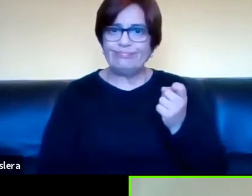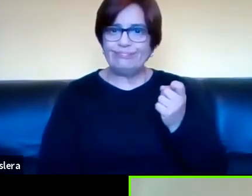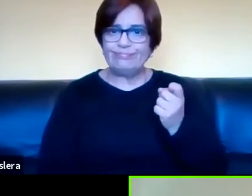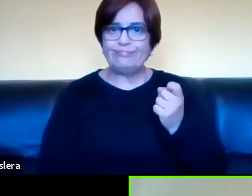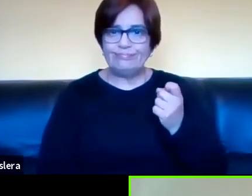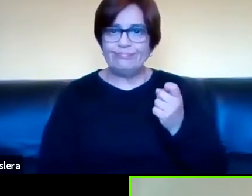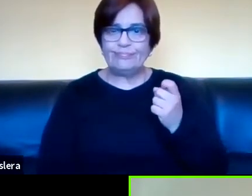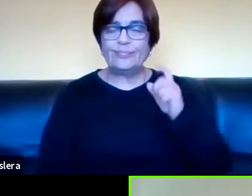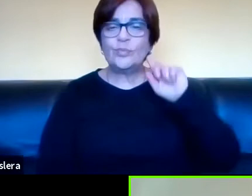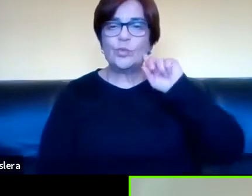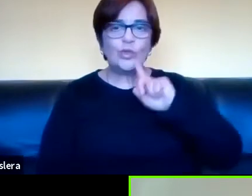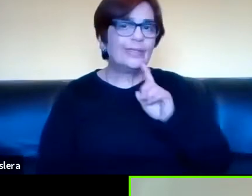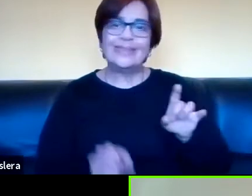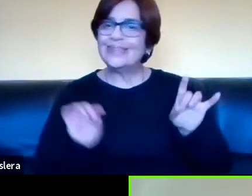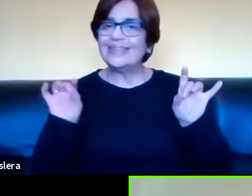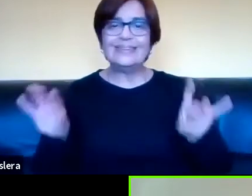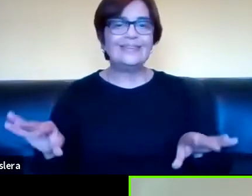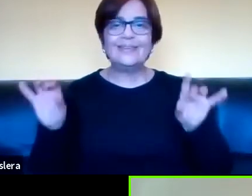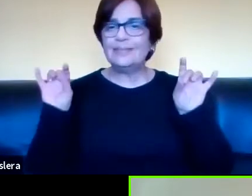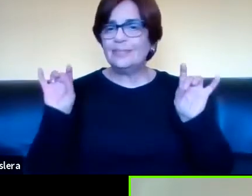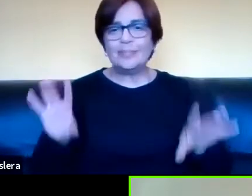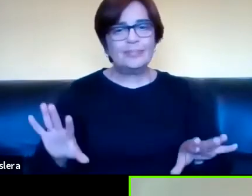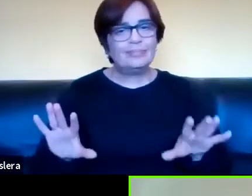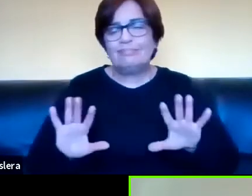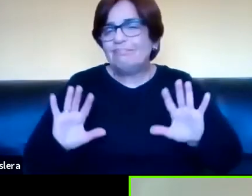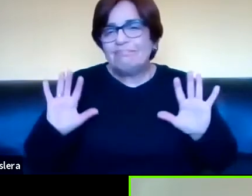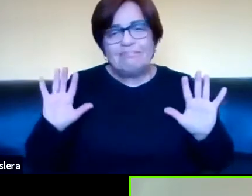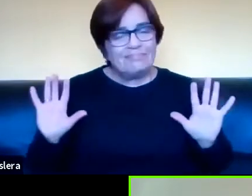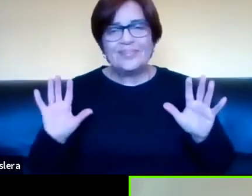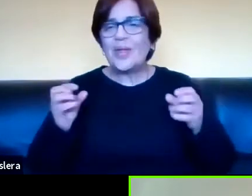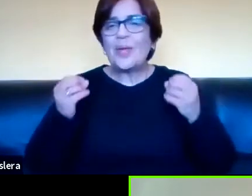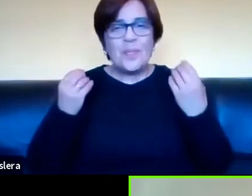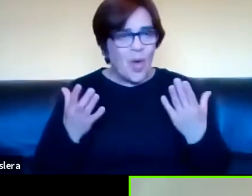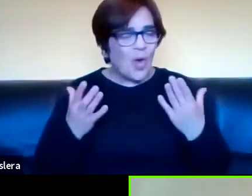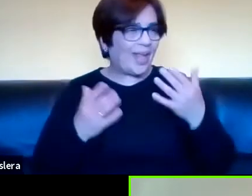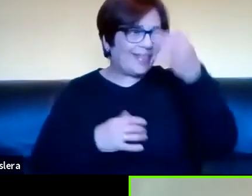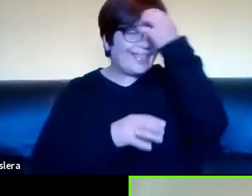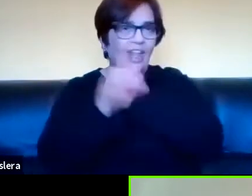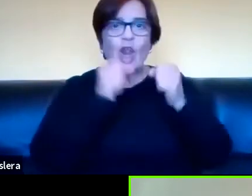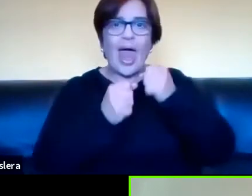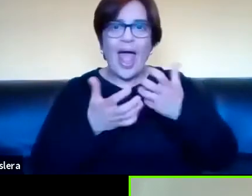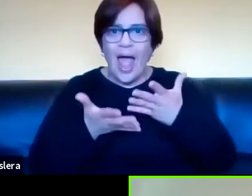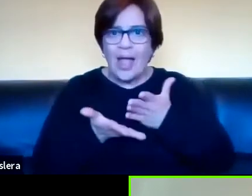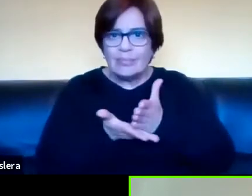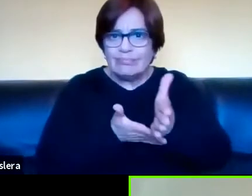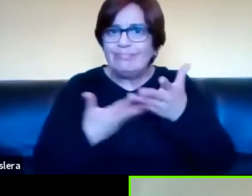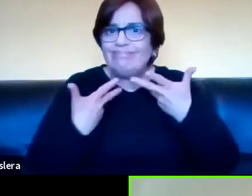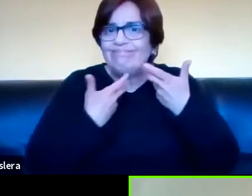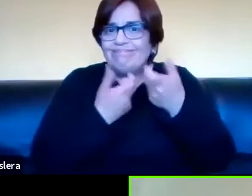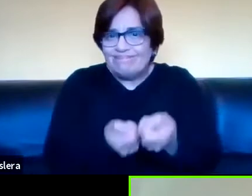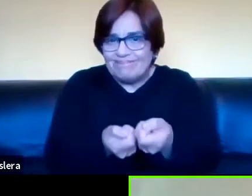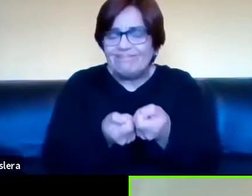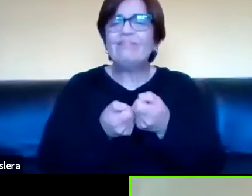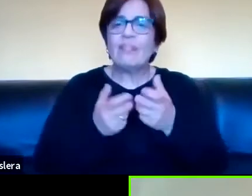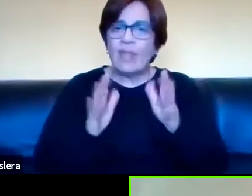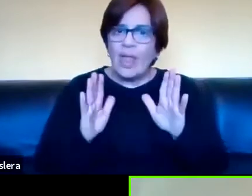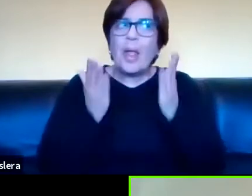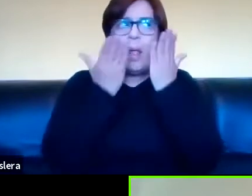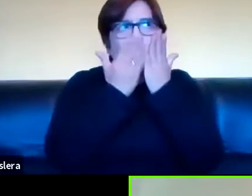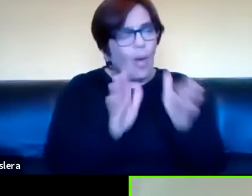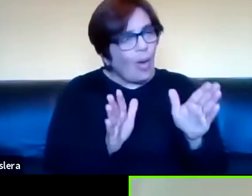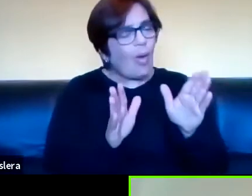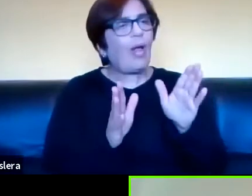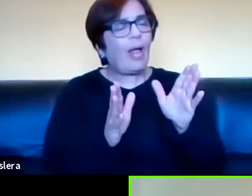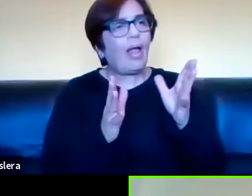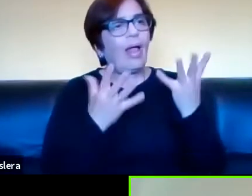sordos espontáneamente y porque el desarrollo tecnológico lo estaba habilitando, habían empezado a encontrar